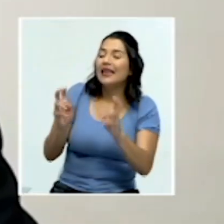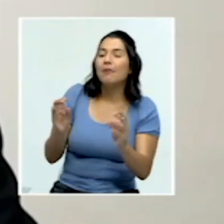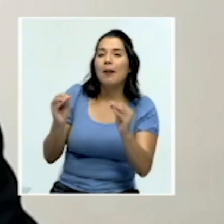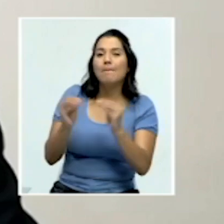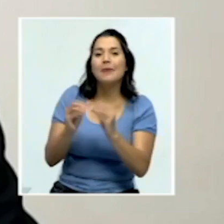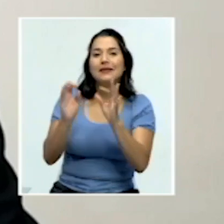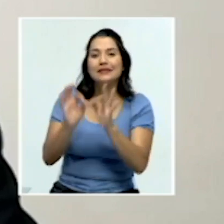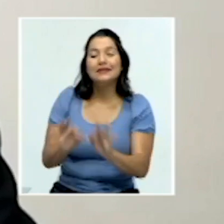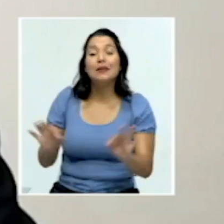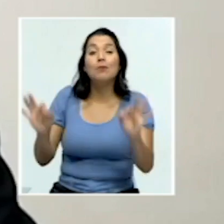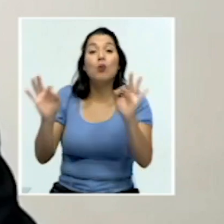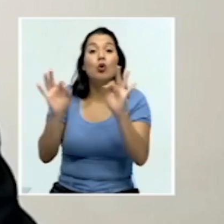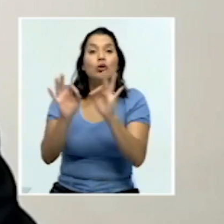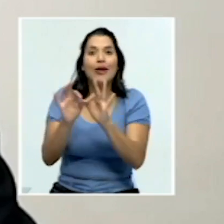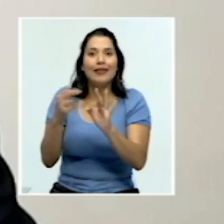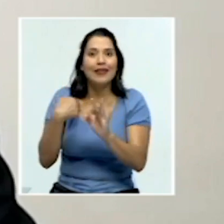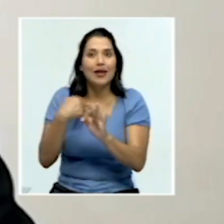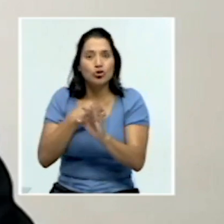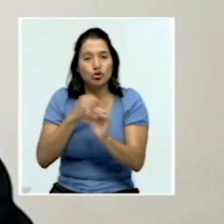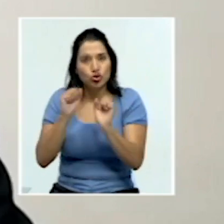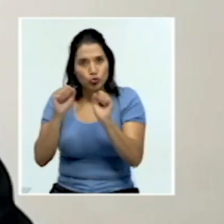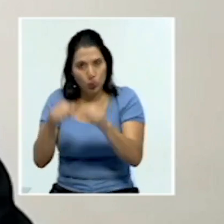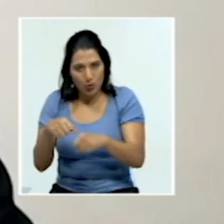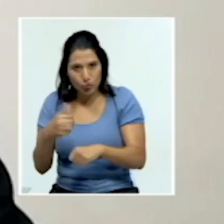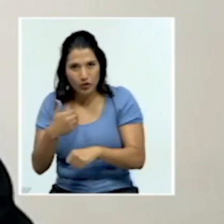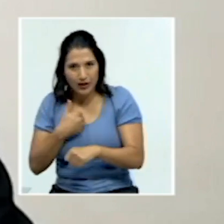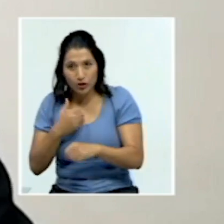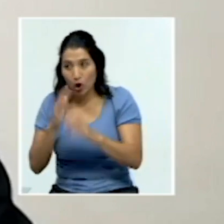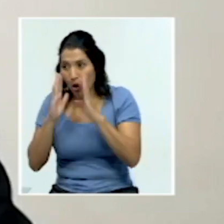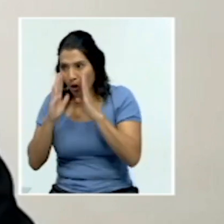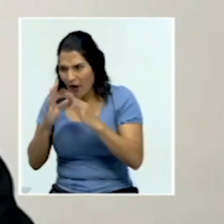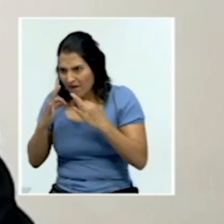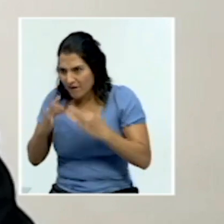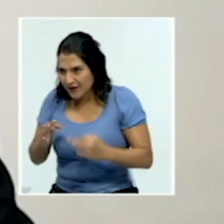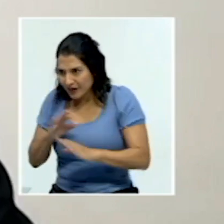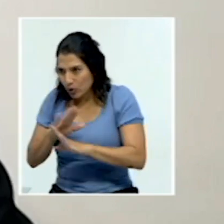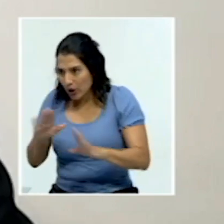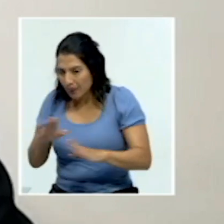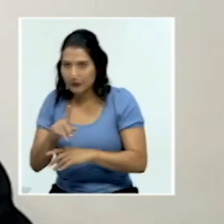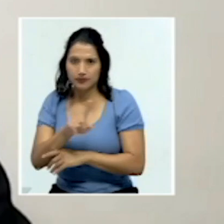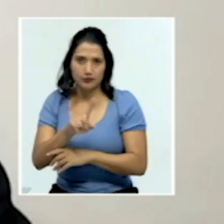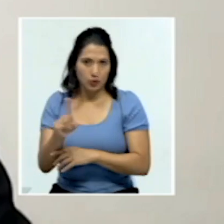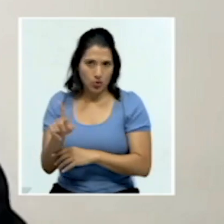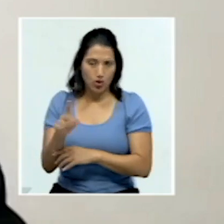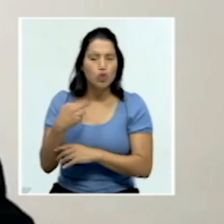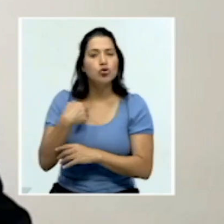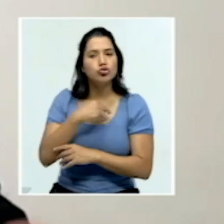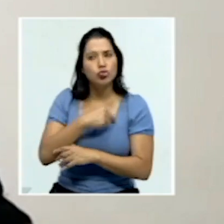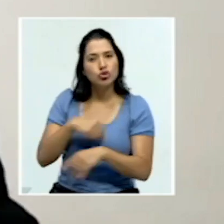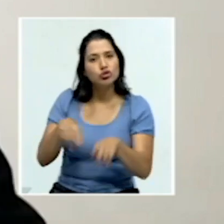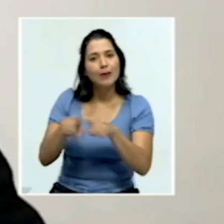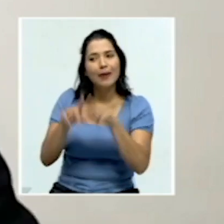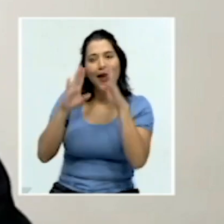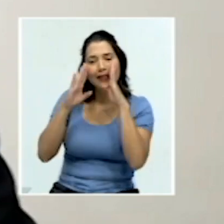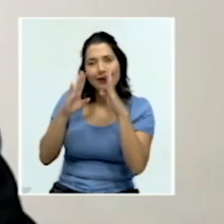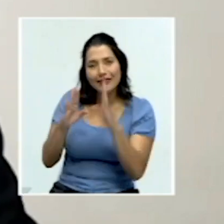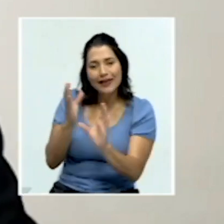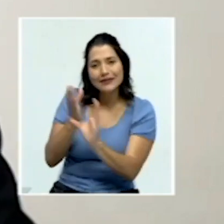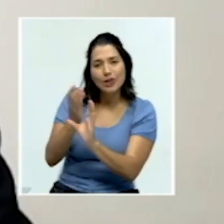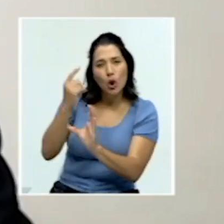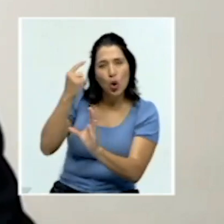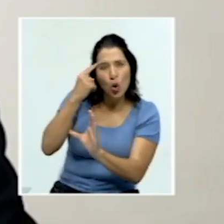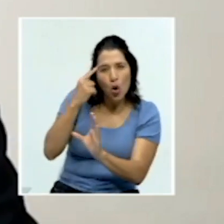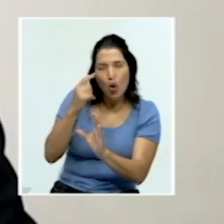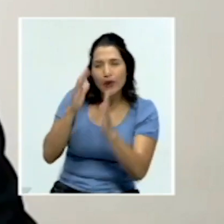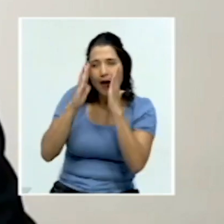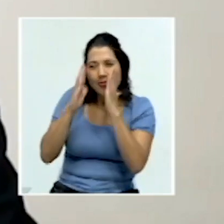tener en nuestra atención, sino ir sumando los aspectos psicológicos de la persona y obviamente todo el ambiente social.